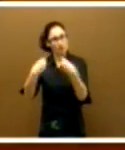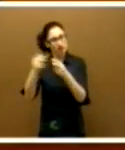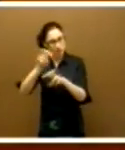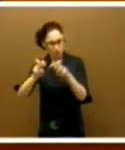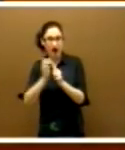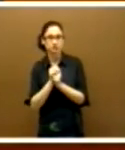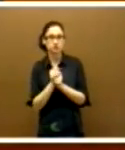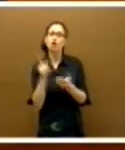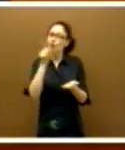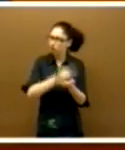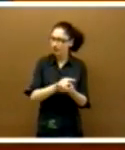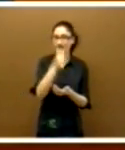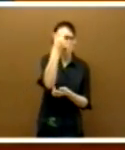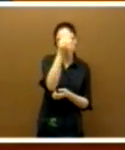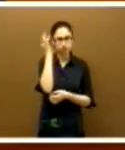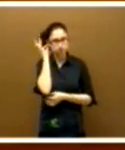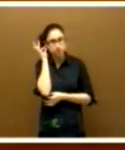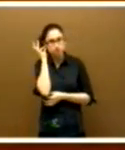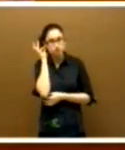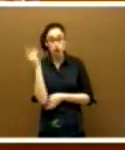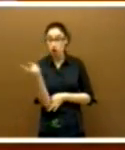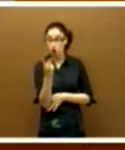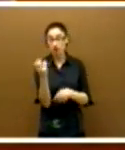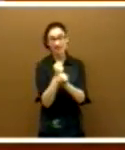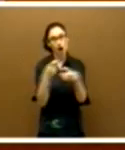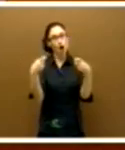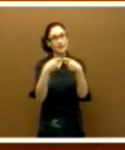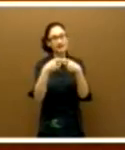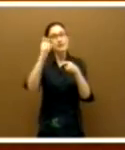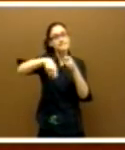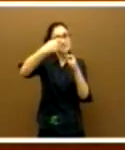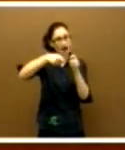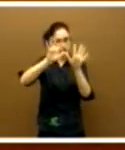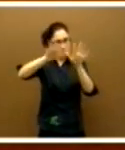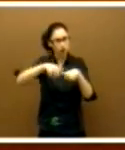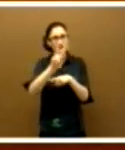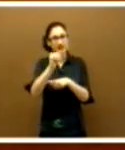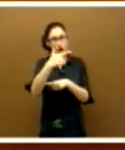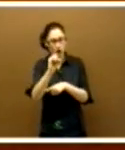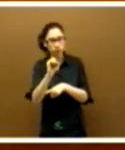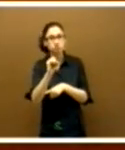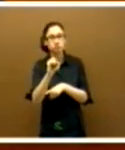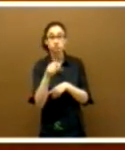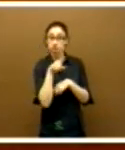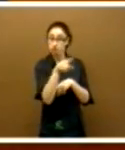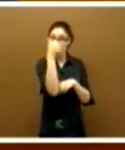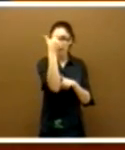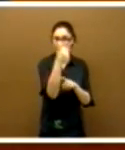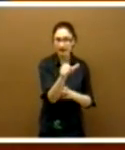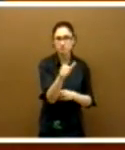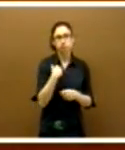Otra vez ella y él trabajan en una cooperativa de pescadores del puerto de Vigo, él de estibador,